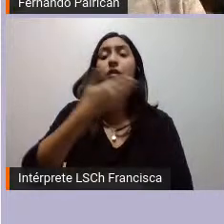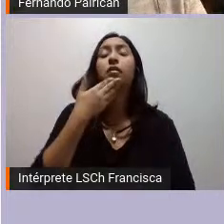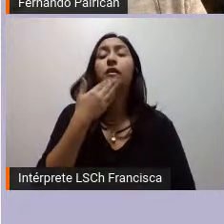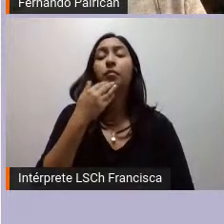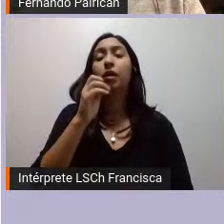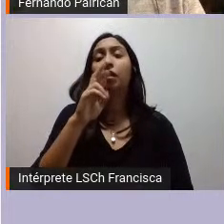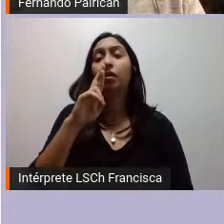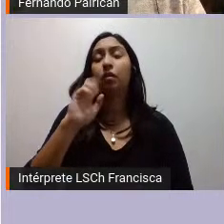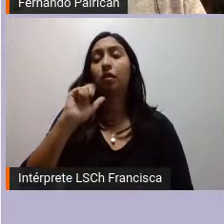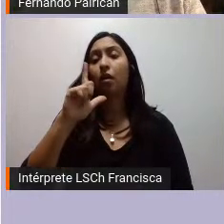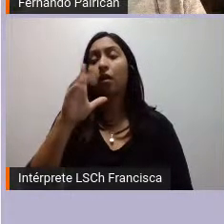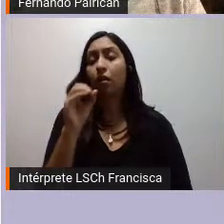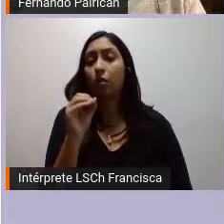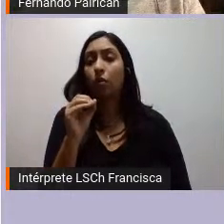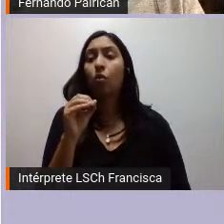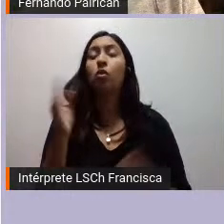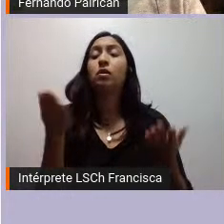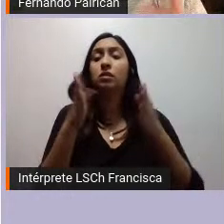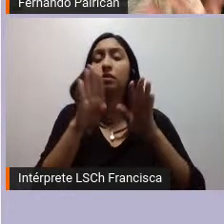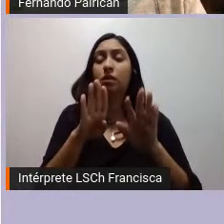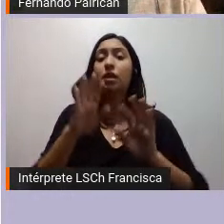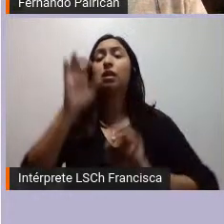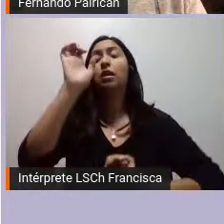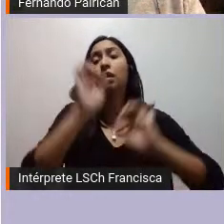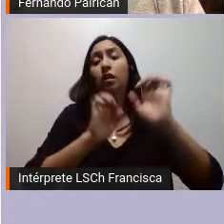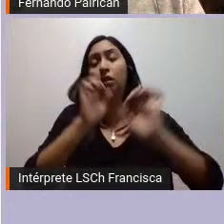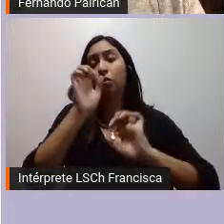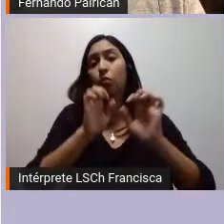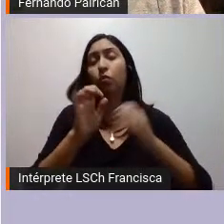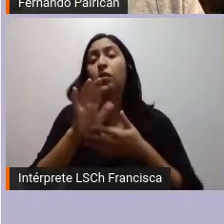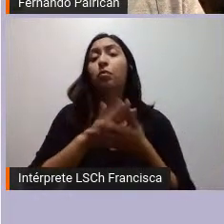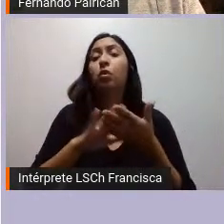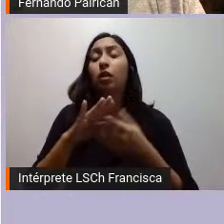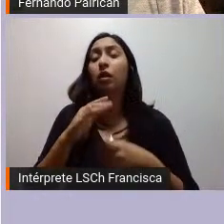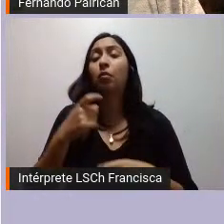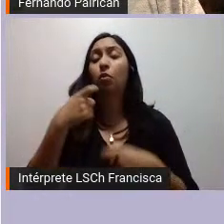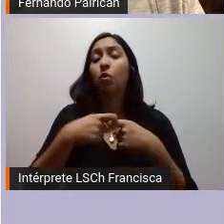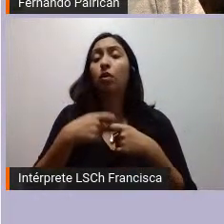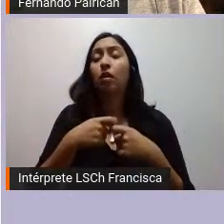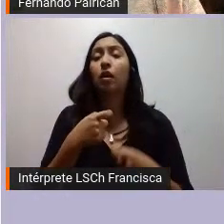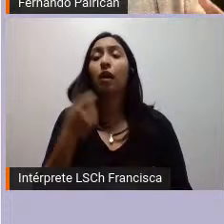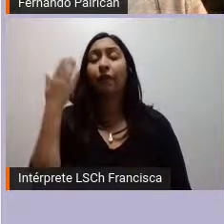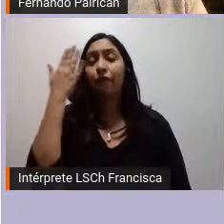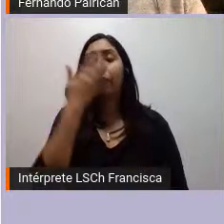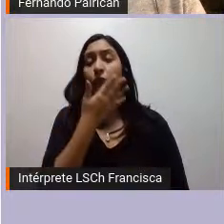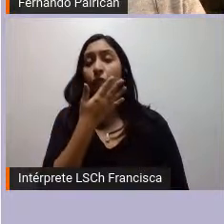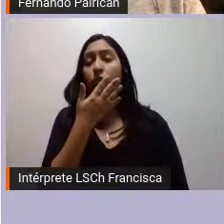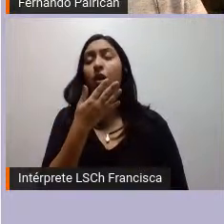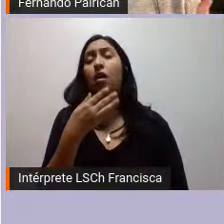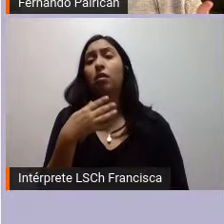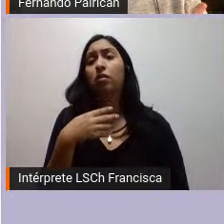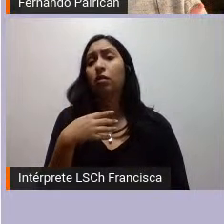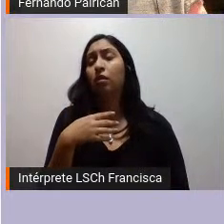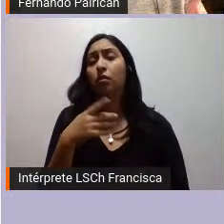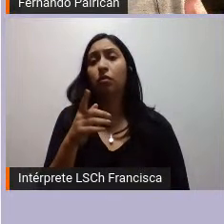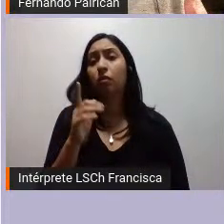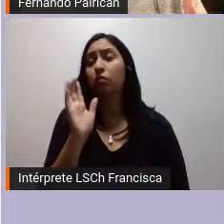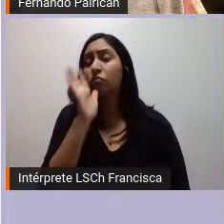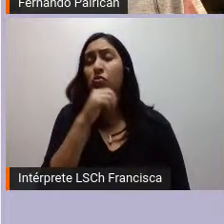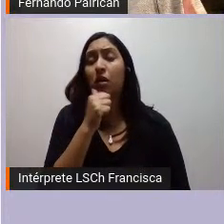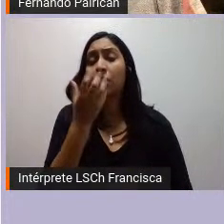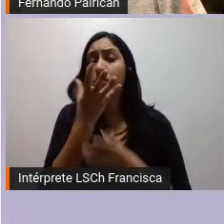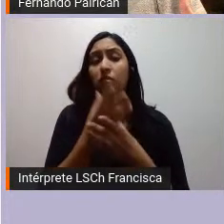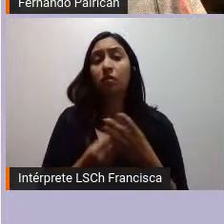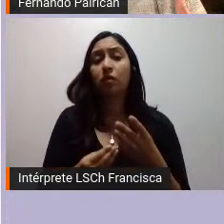el cierre de la industria o de los yacimientos de carbón porque están agotados en su producción, hace que comience